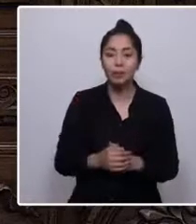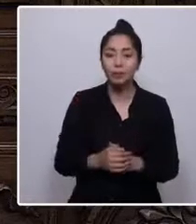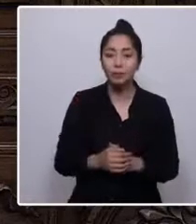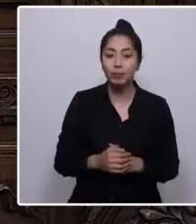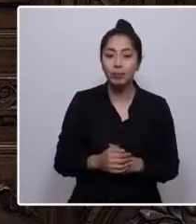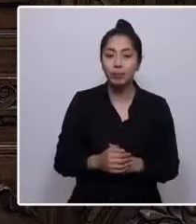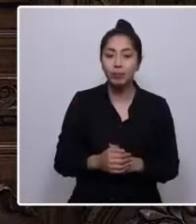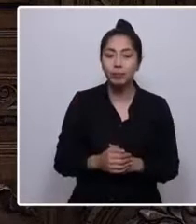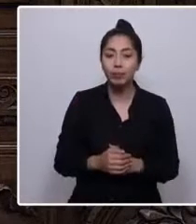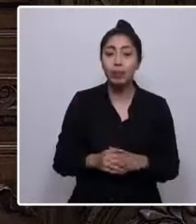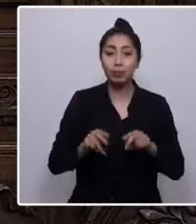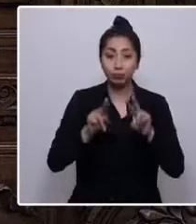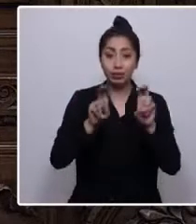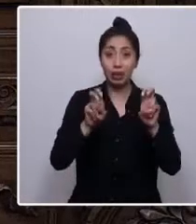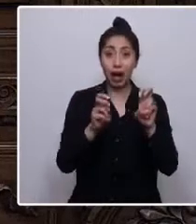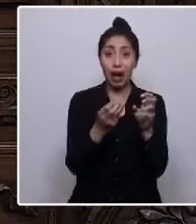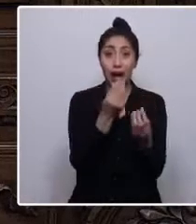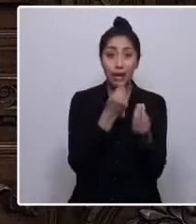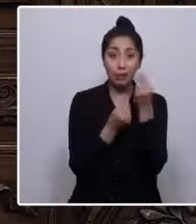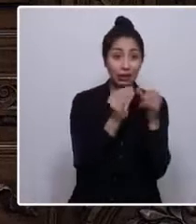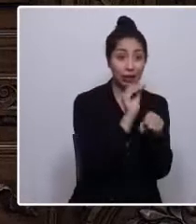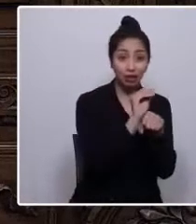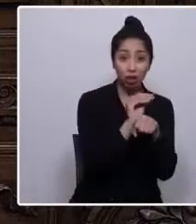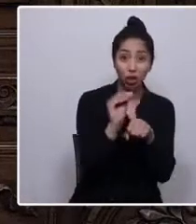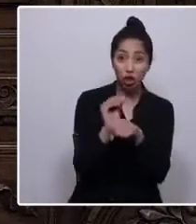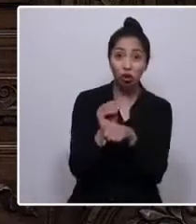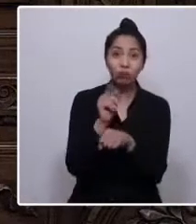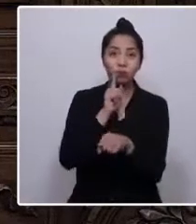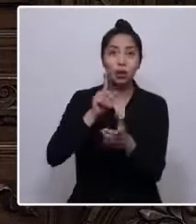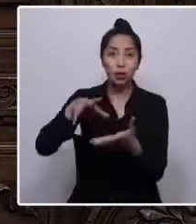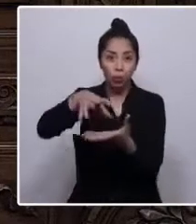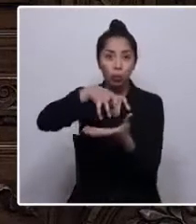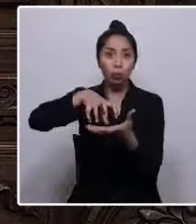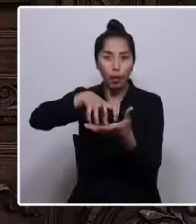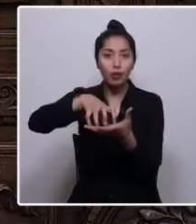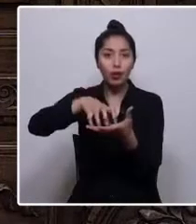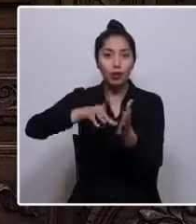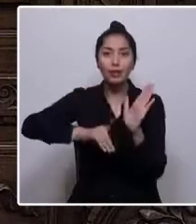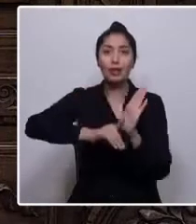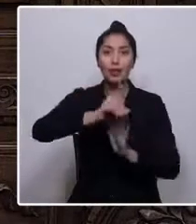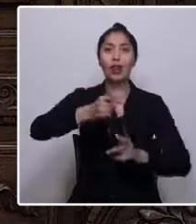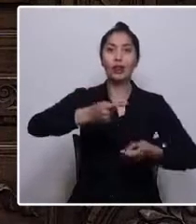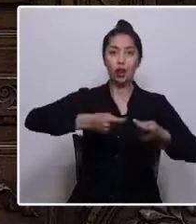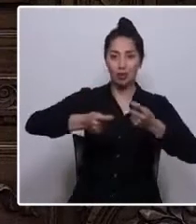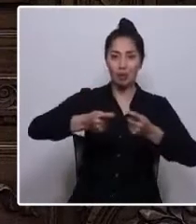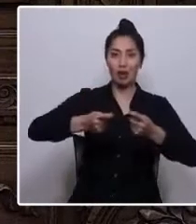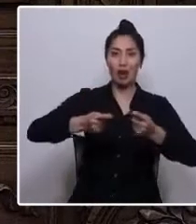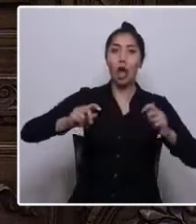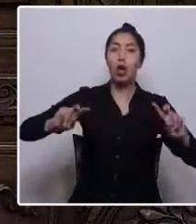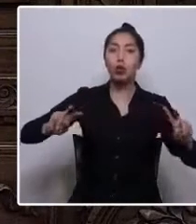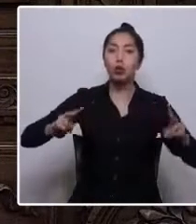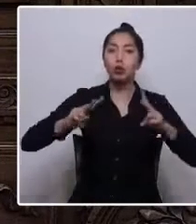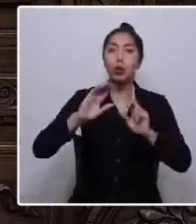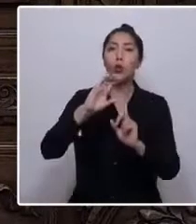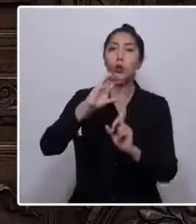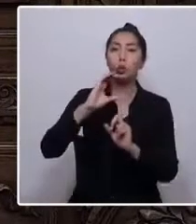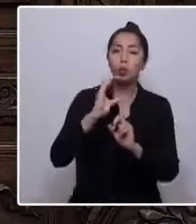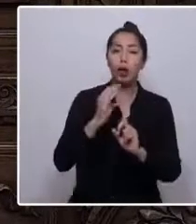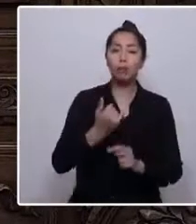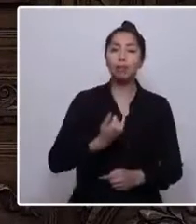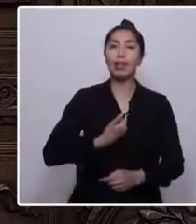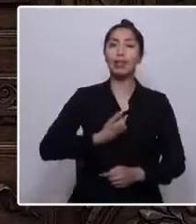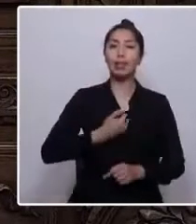en torno a la alimentación se asientan los pueblos, se desarrolla la economía, se construye la cultura que identifica el lugar,